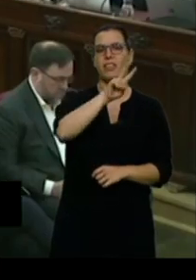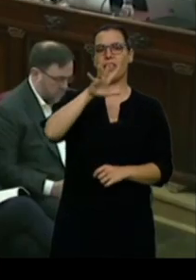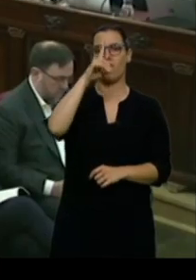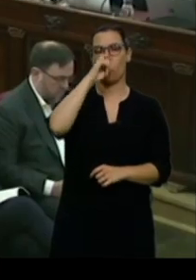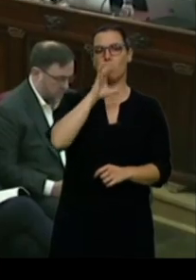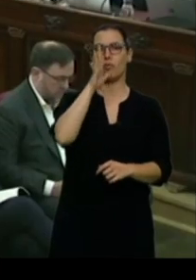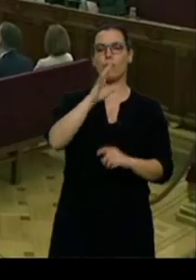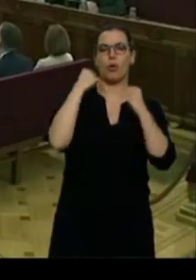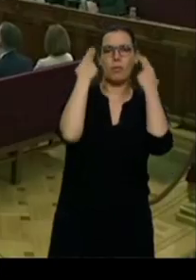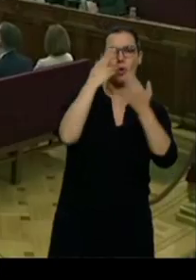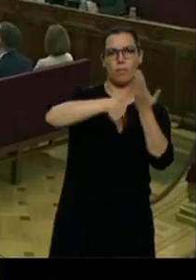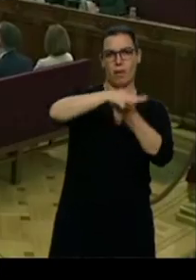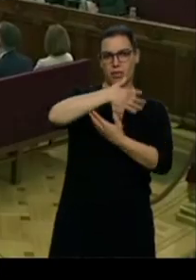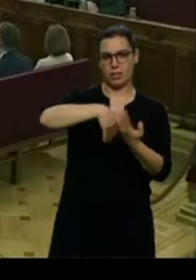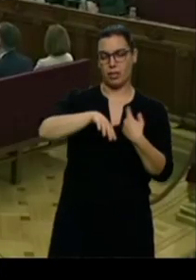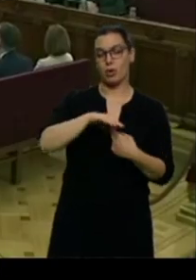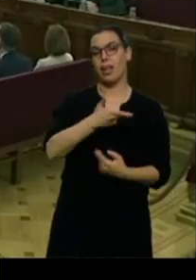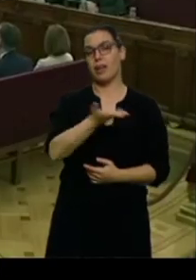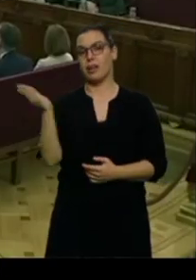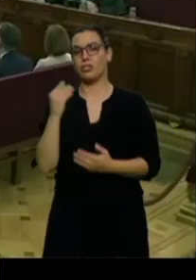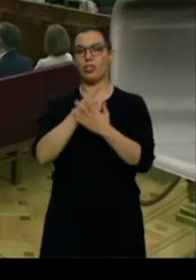Para el resto, entre 16 y 17 años.